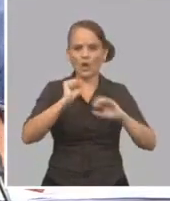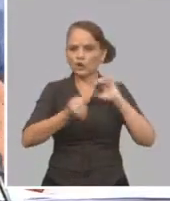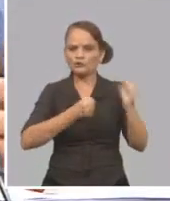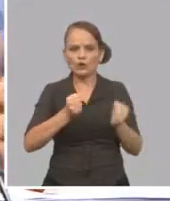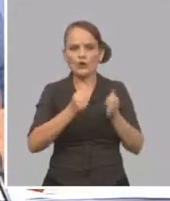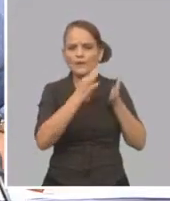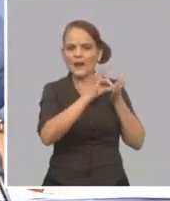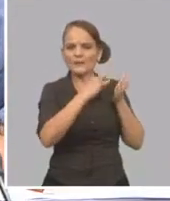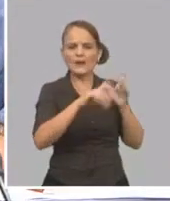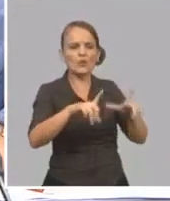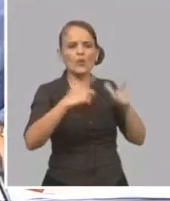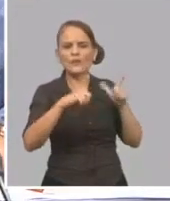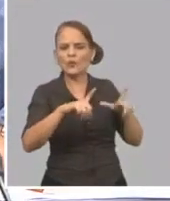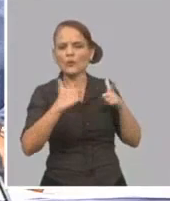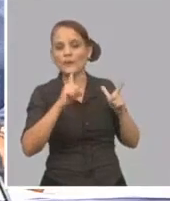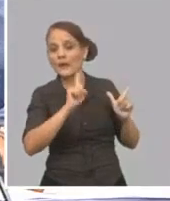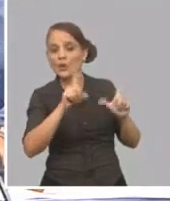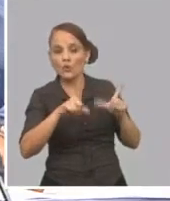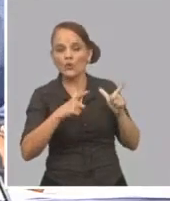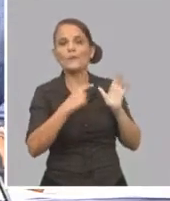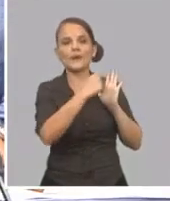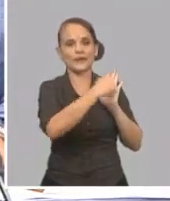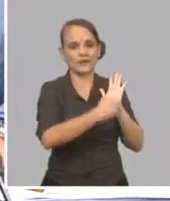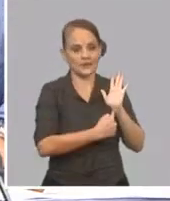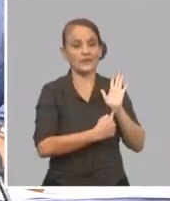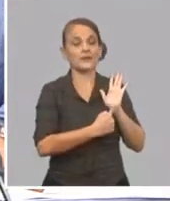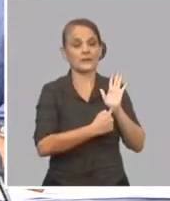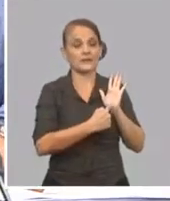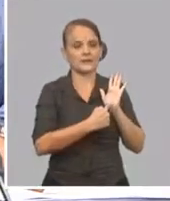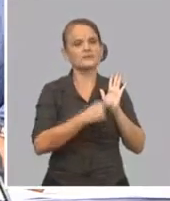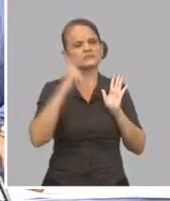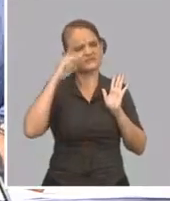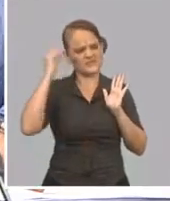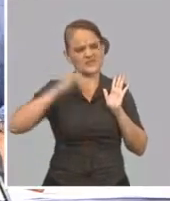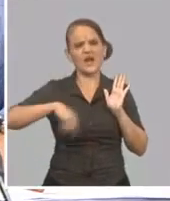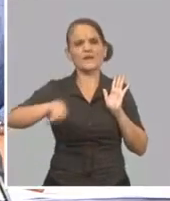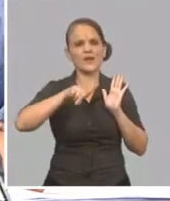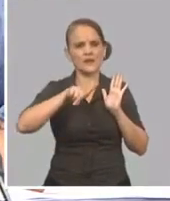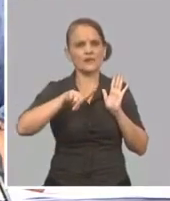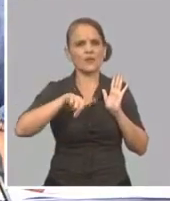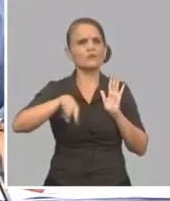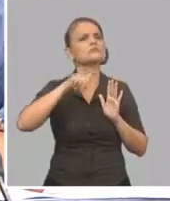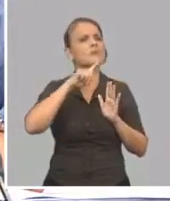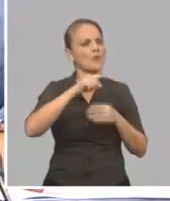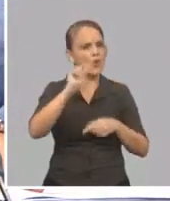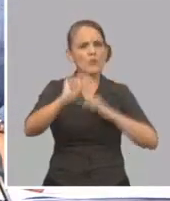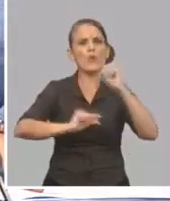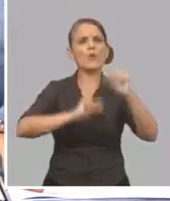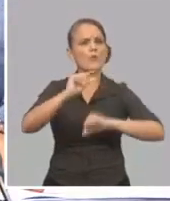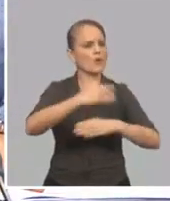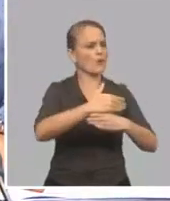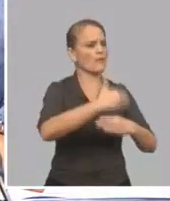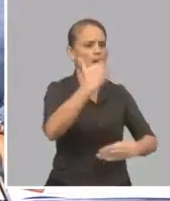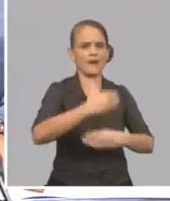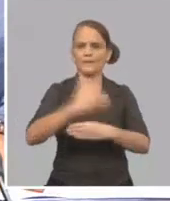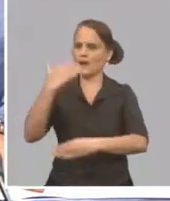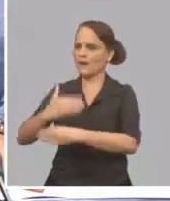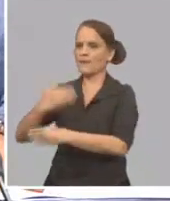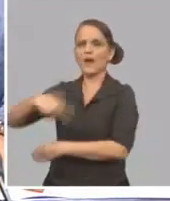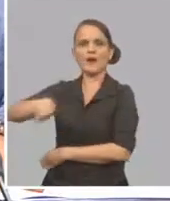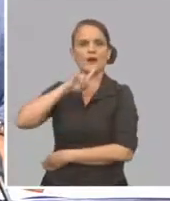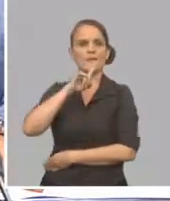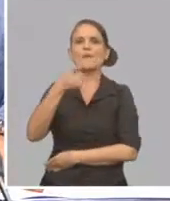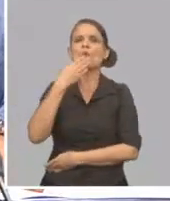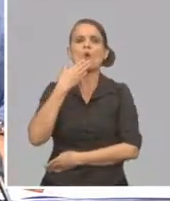Y tenemos, vamos a decir, la convicción de que vamos a eliminar trabajas, de que vamos a facilitar los procesos productivos de